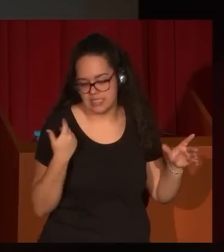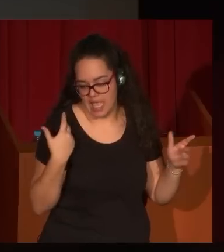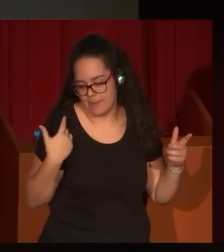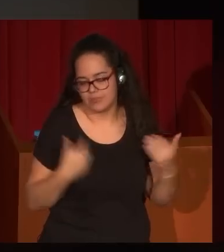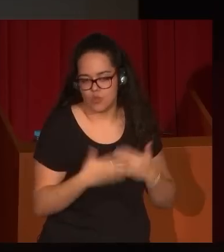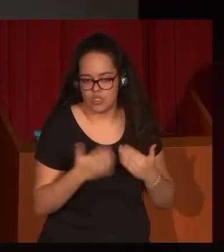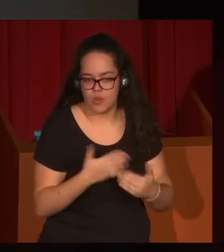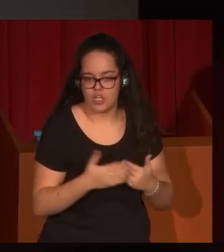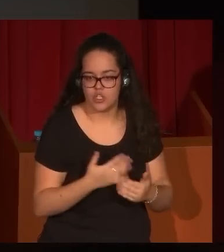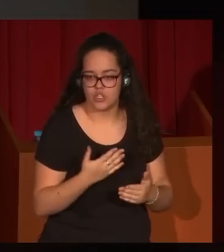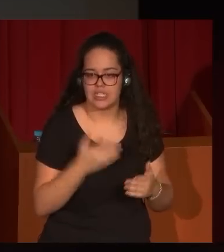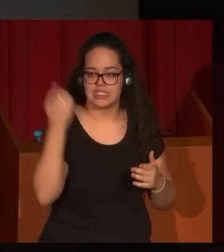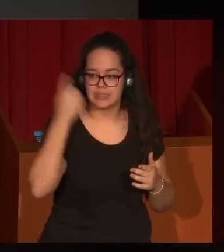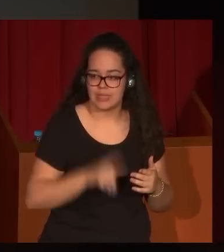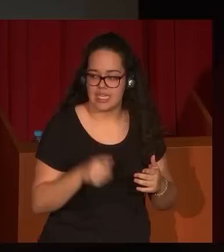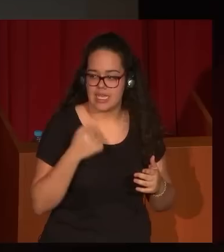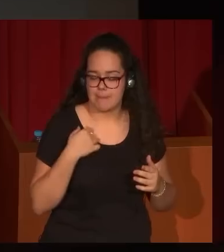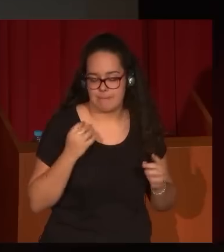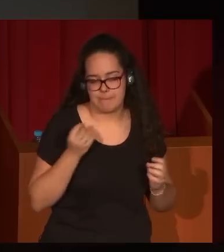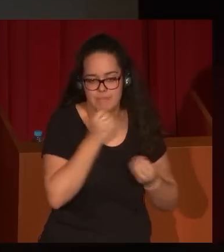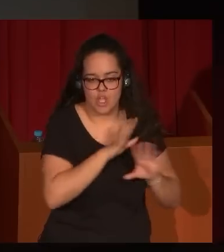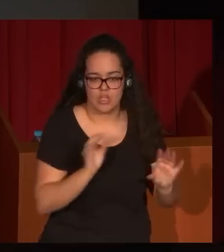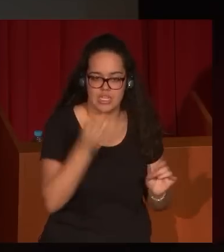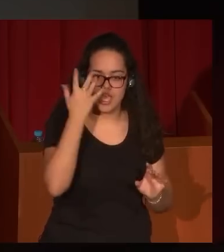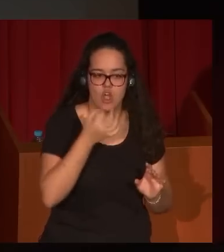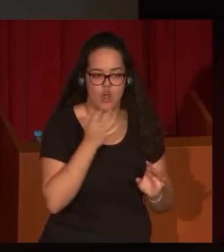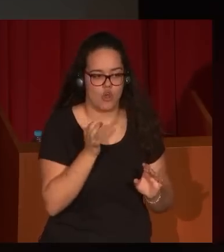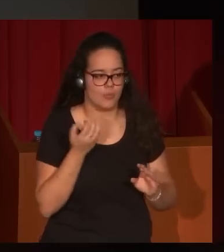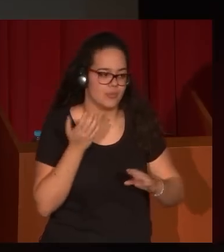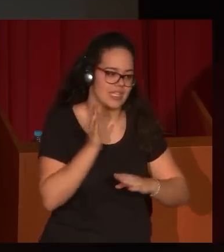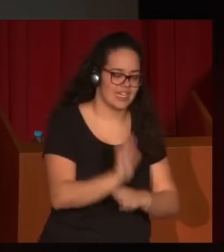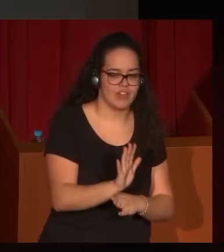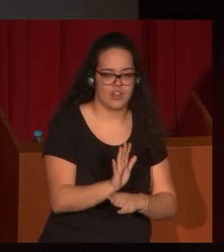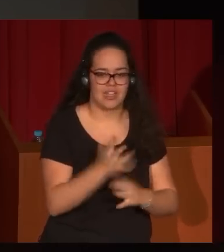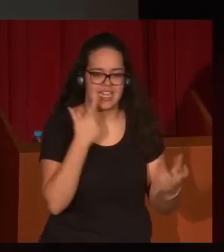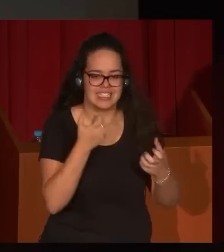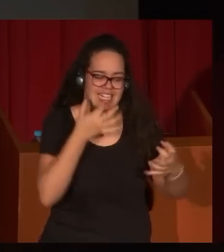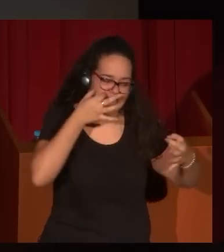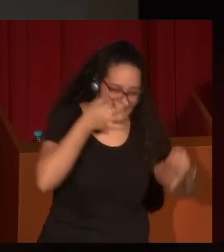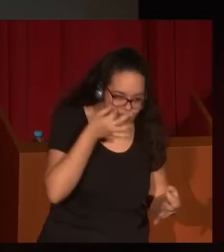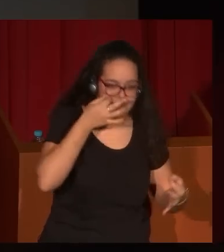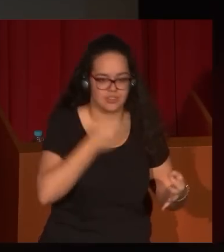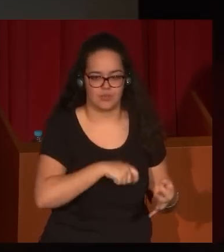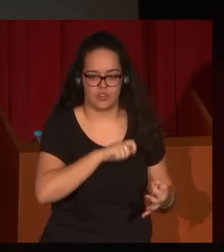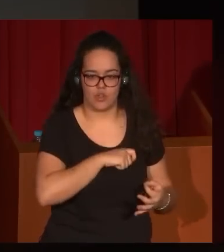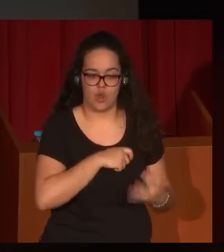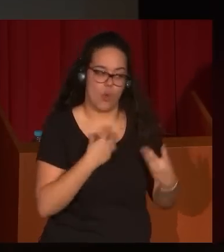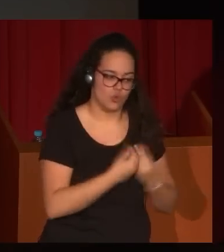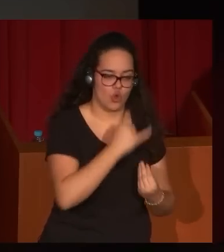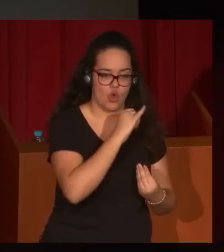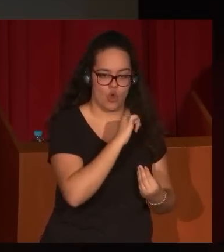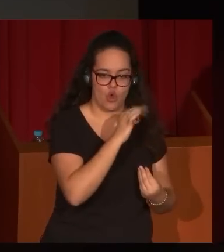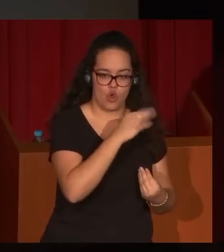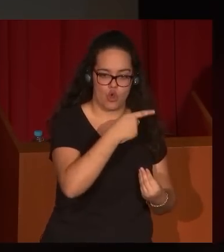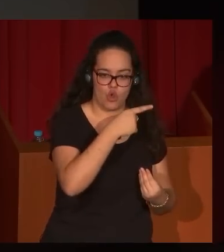desde luego como la mejor idea, el mejor reflejo del artista verdaderamente español. Junto con Goya, a José